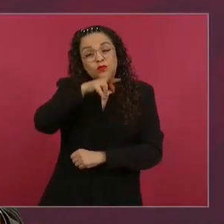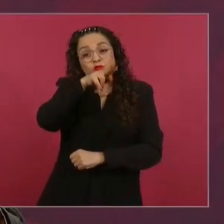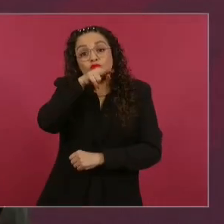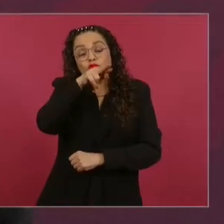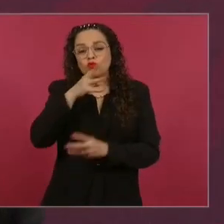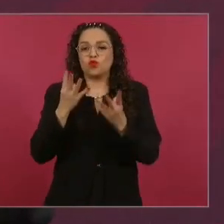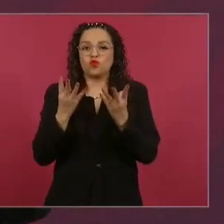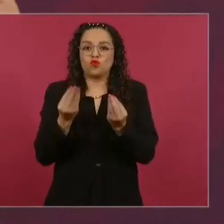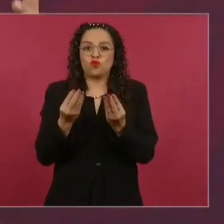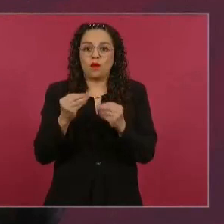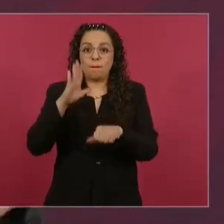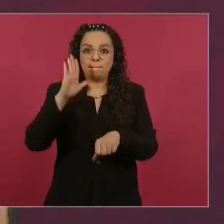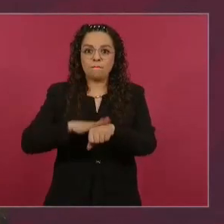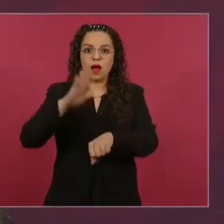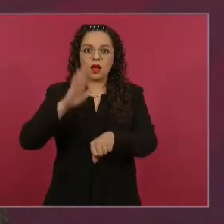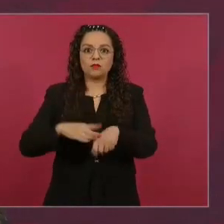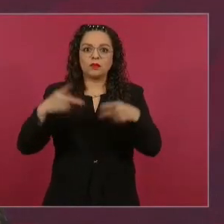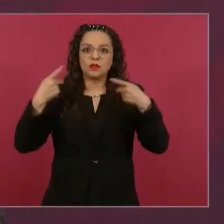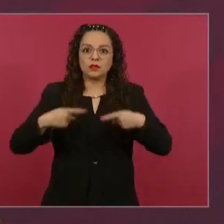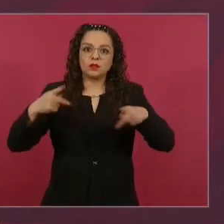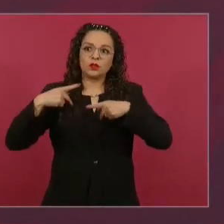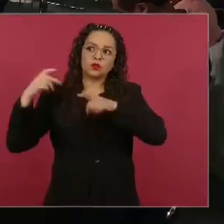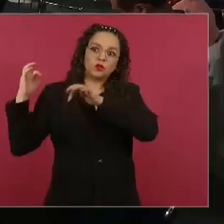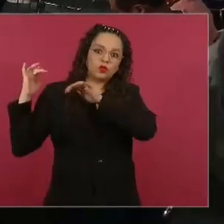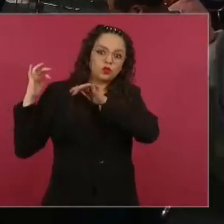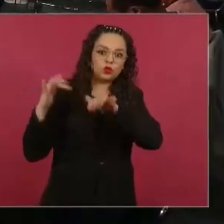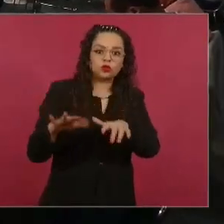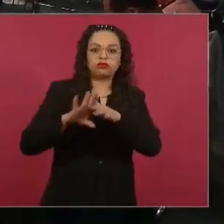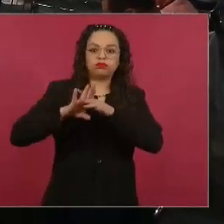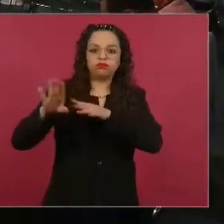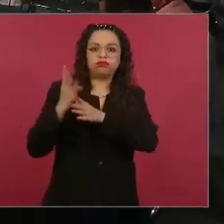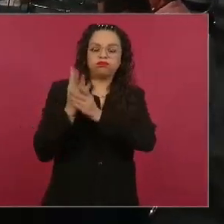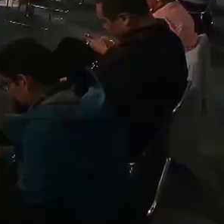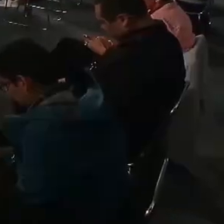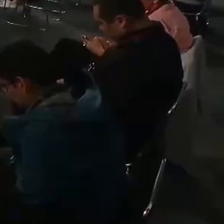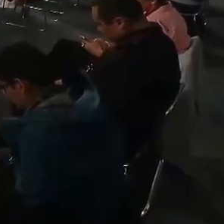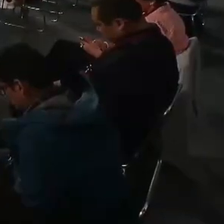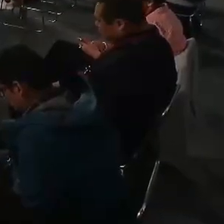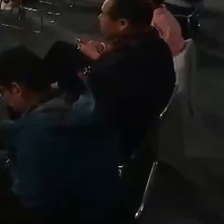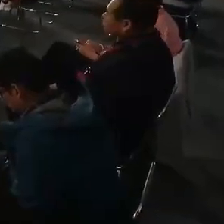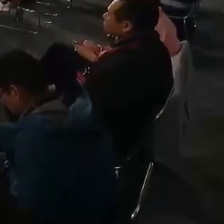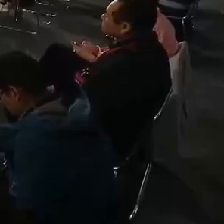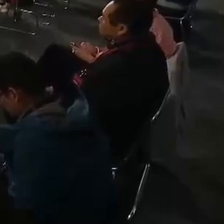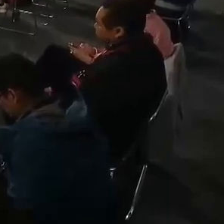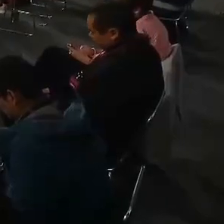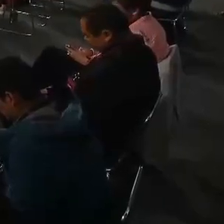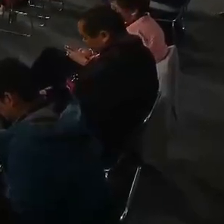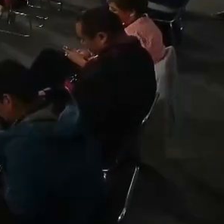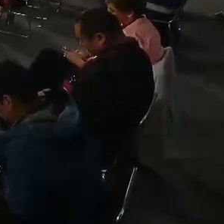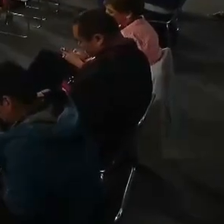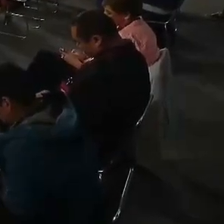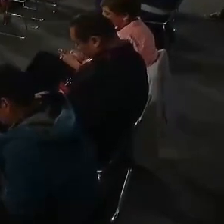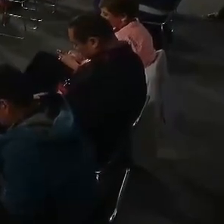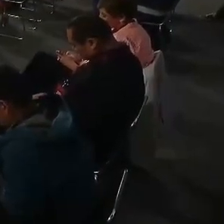está creciendo el flujo migratorio y tenemos que buscar opciones atendiendo las